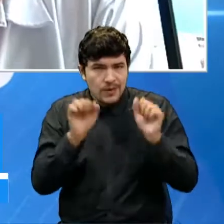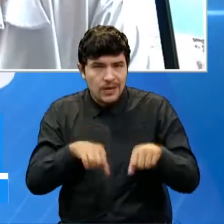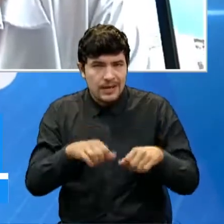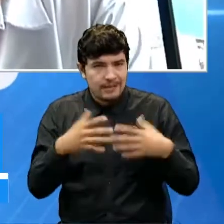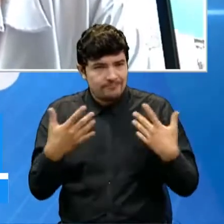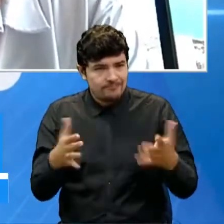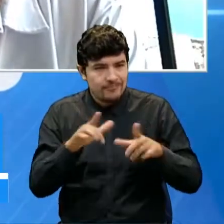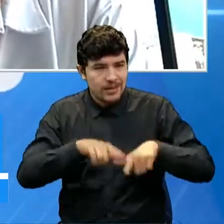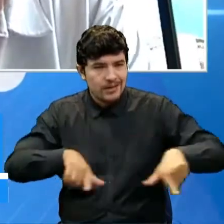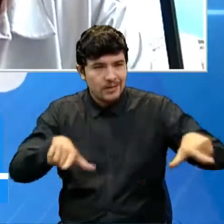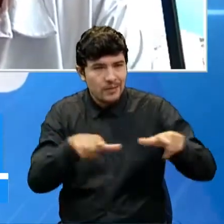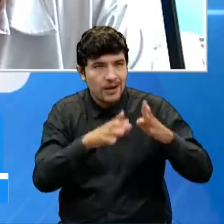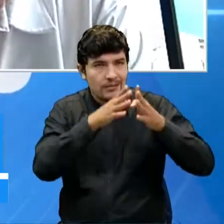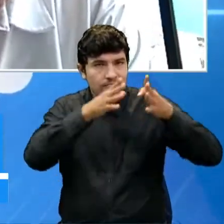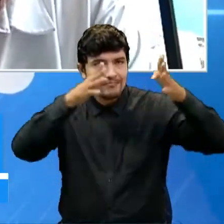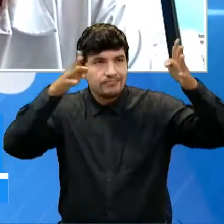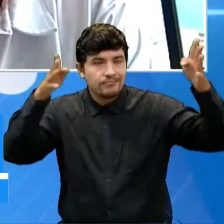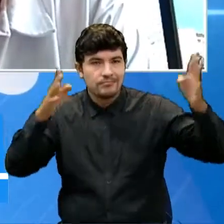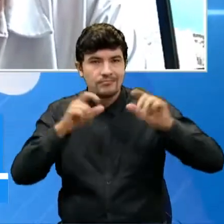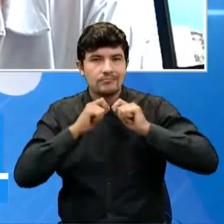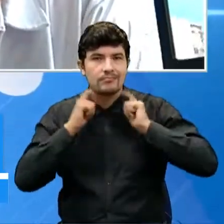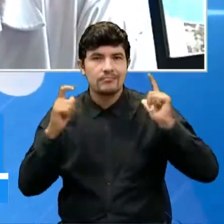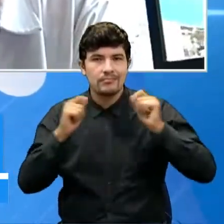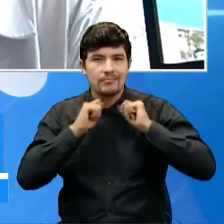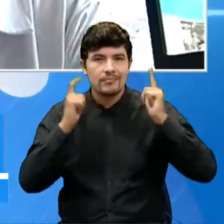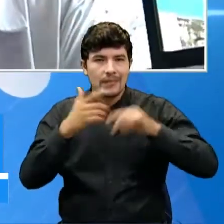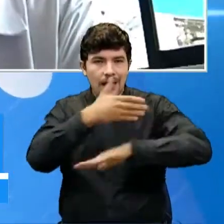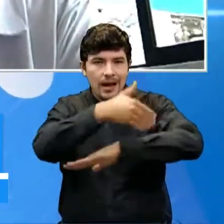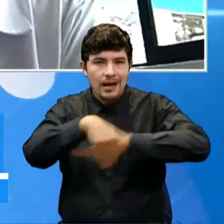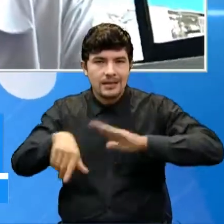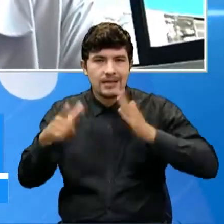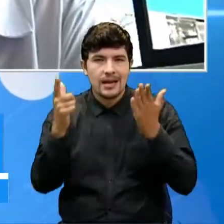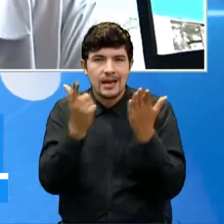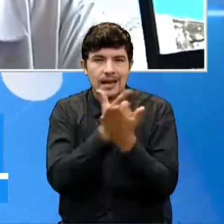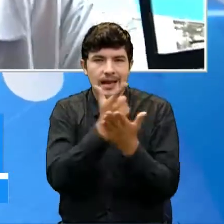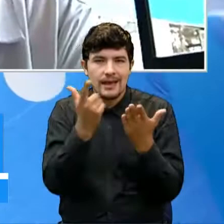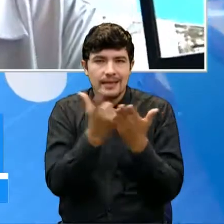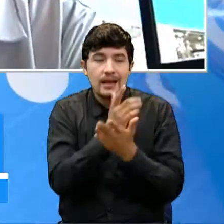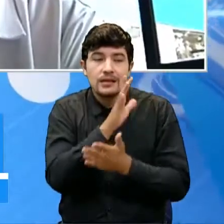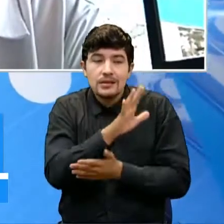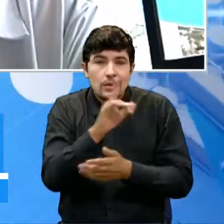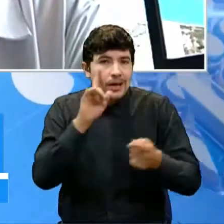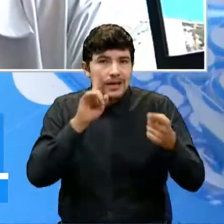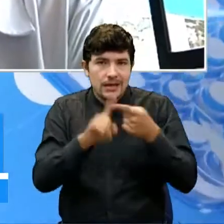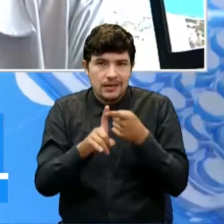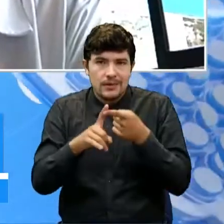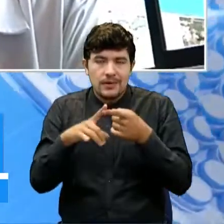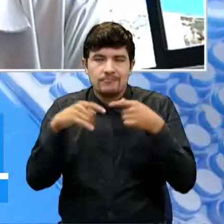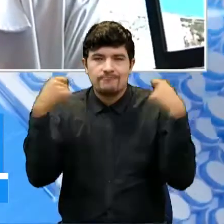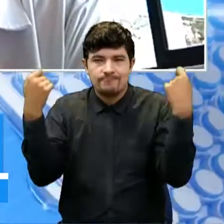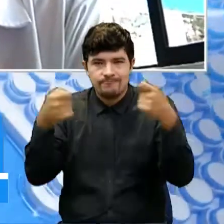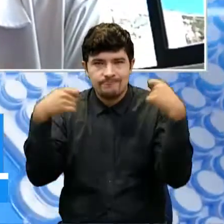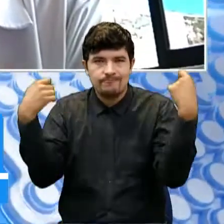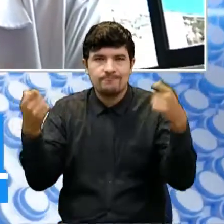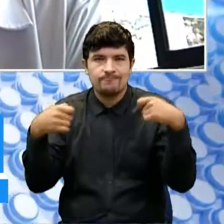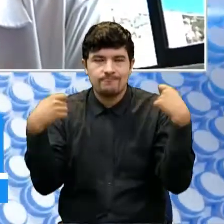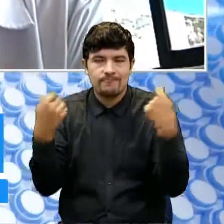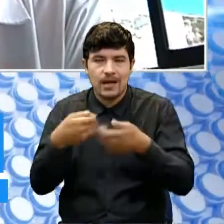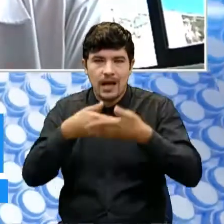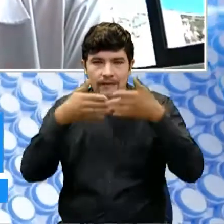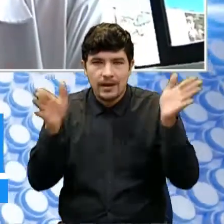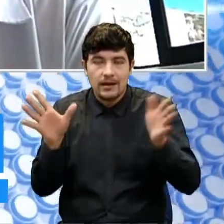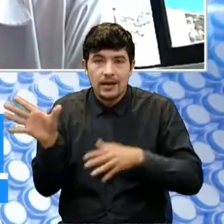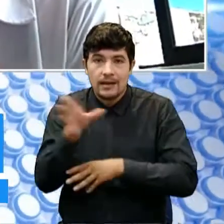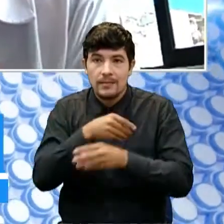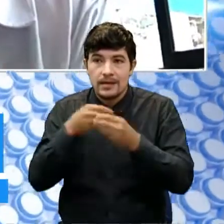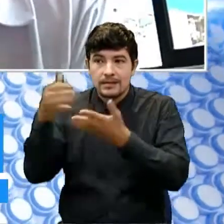espacios maravillosos en la calle de las letras donde vamos a tener un programa abierto. Es un premio que nos dan a